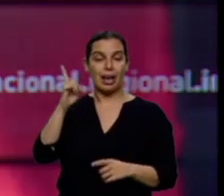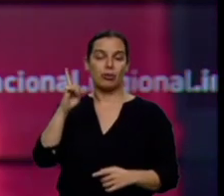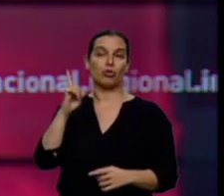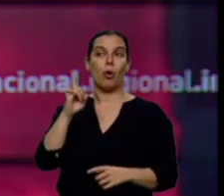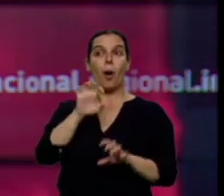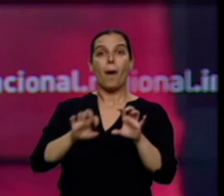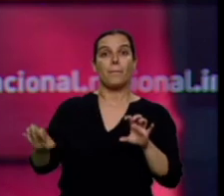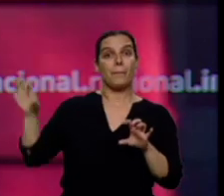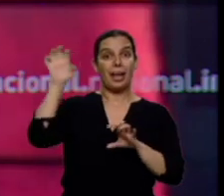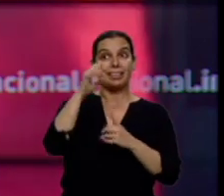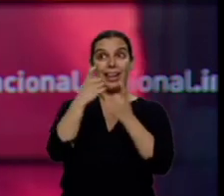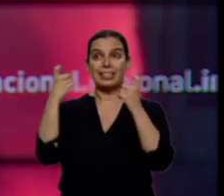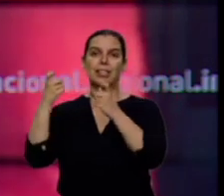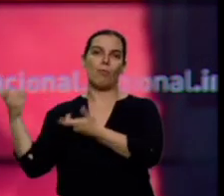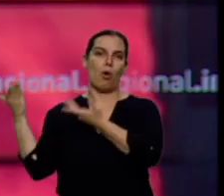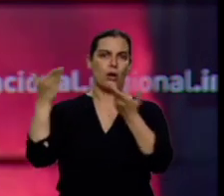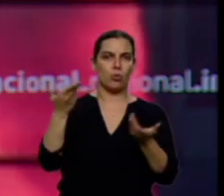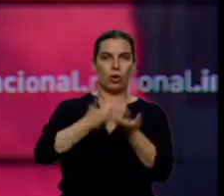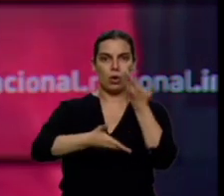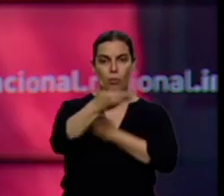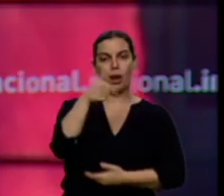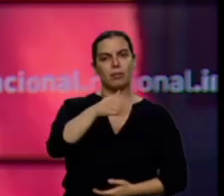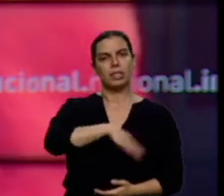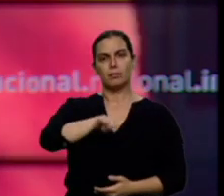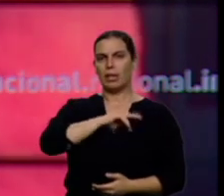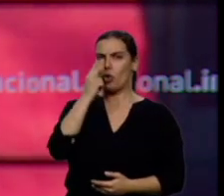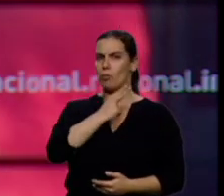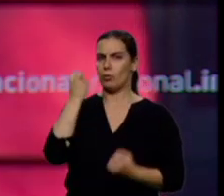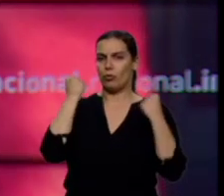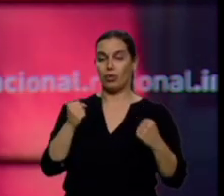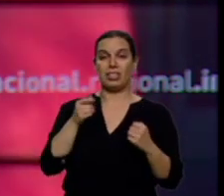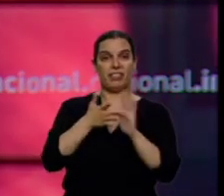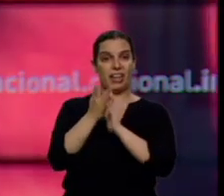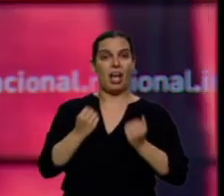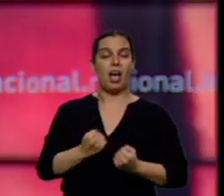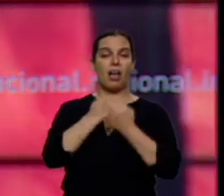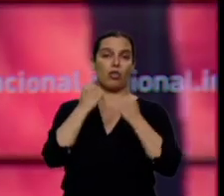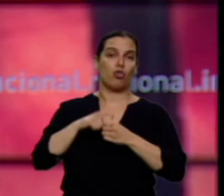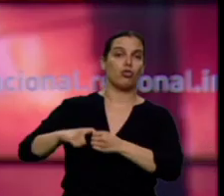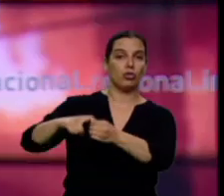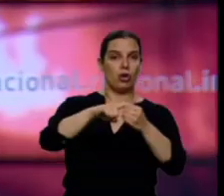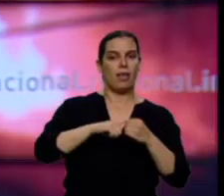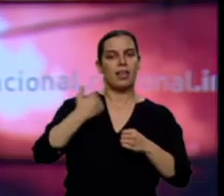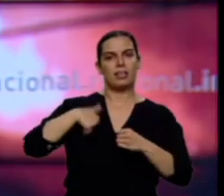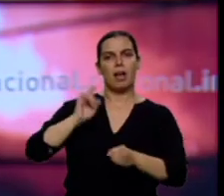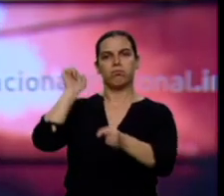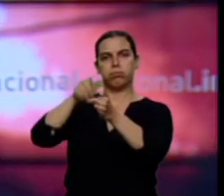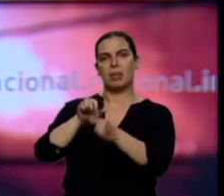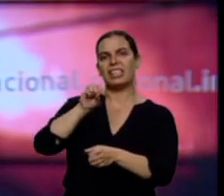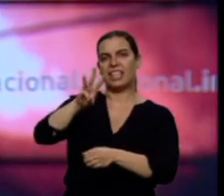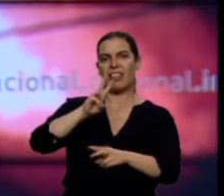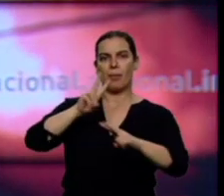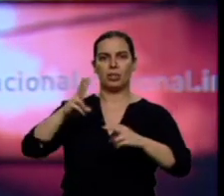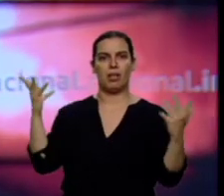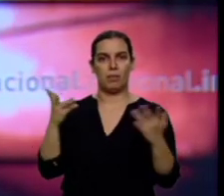comprometidos en esa acción solidaria. Desde 2014 ha participado en 13 respuestas de emergencia. Y a partir de ahora pone